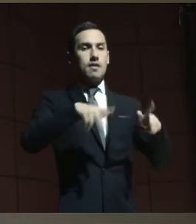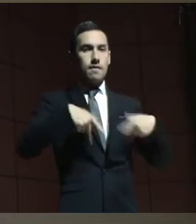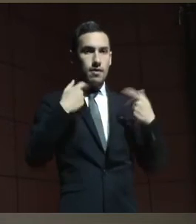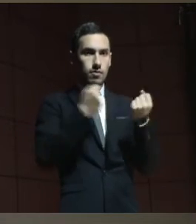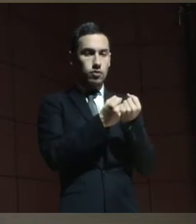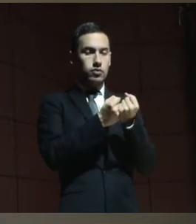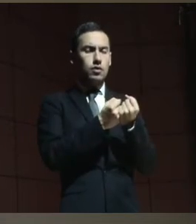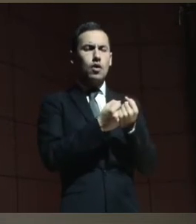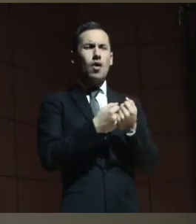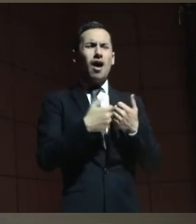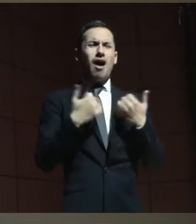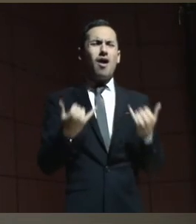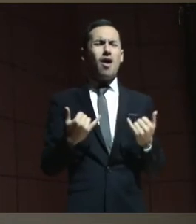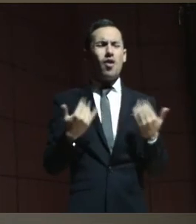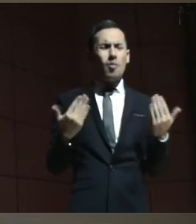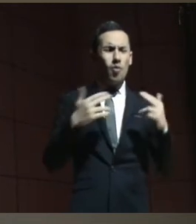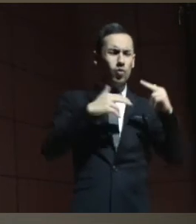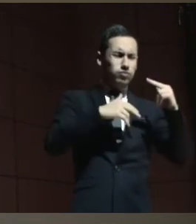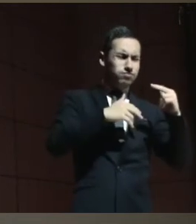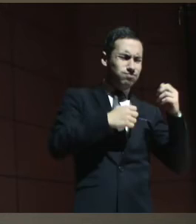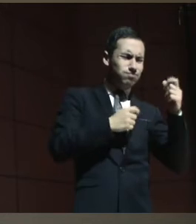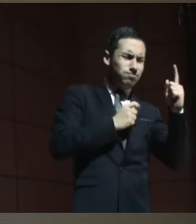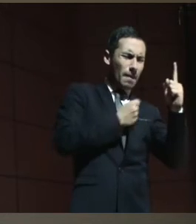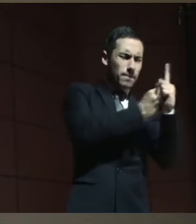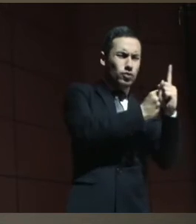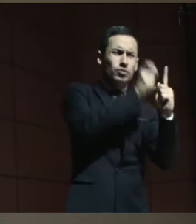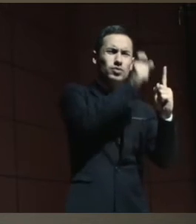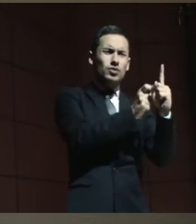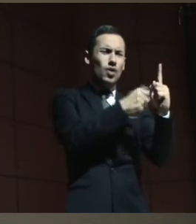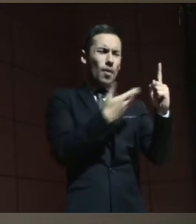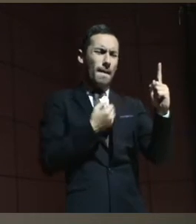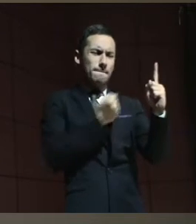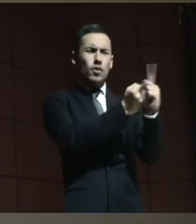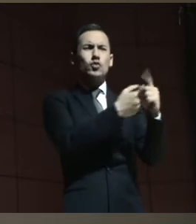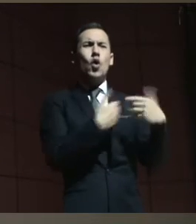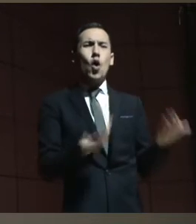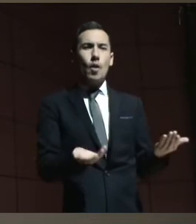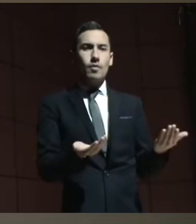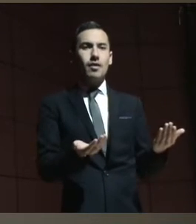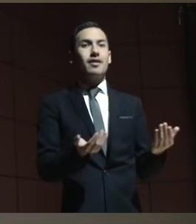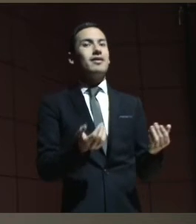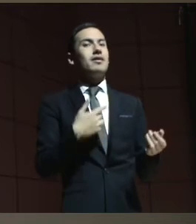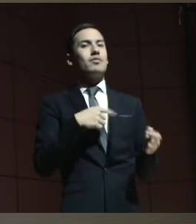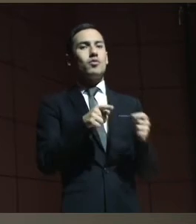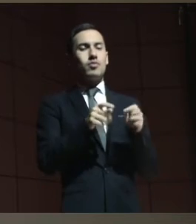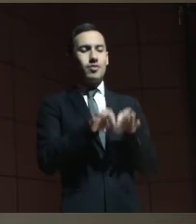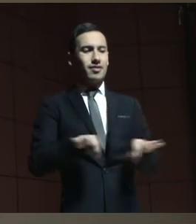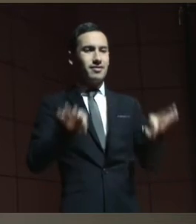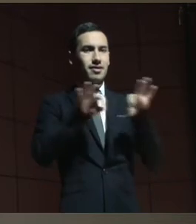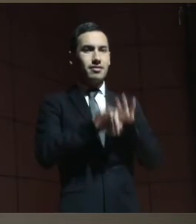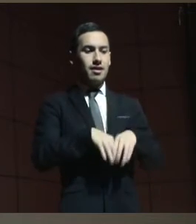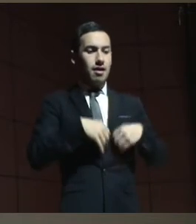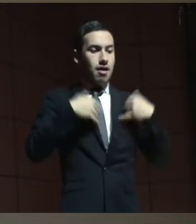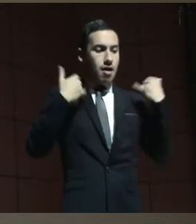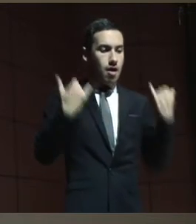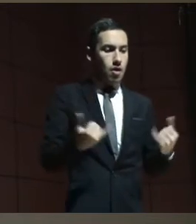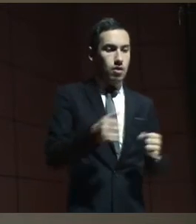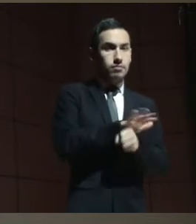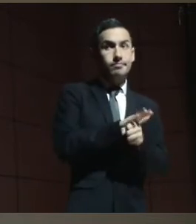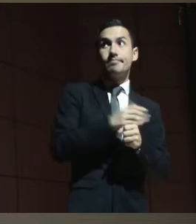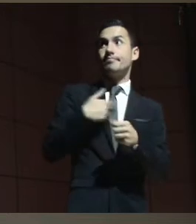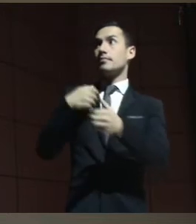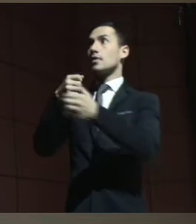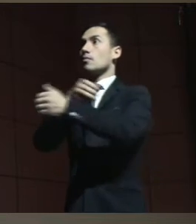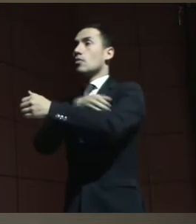podríamos decir, ¿cómo se construye un apoyo para alguien? Lo primero es esto, de la inmediatez. En el Poder